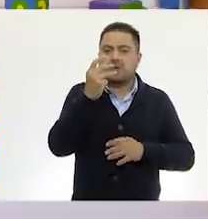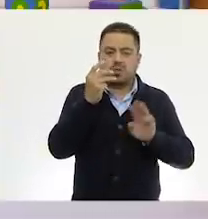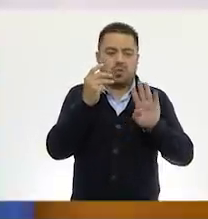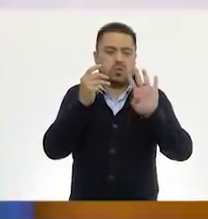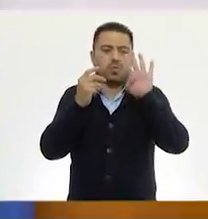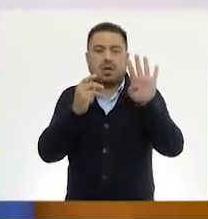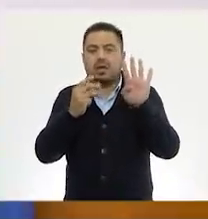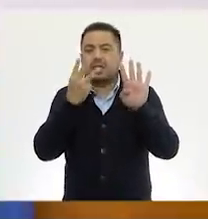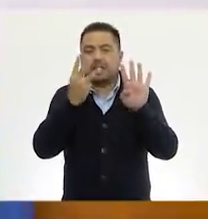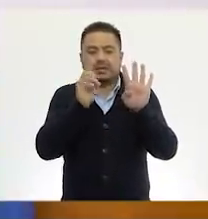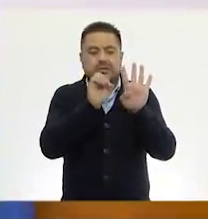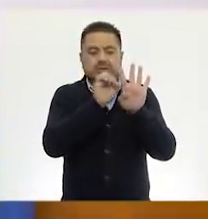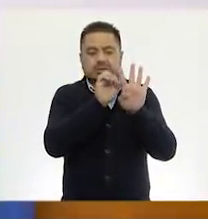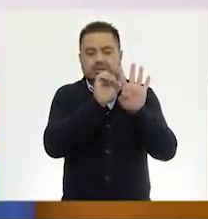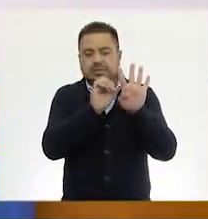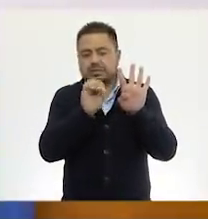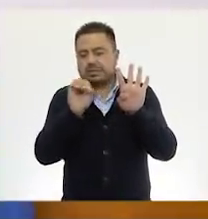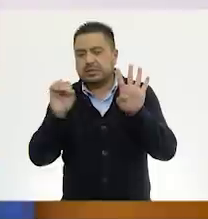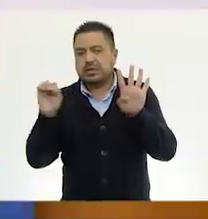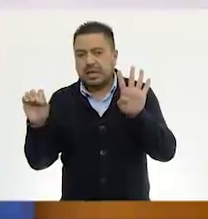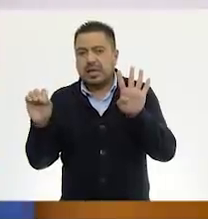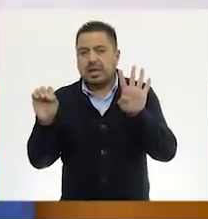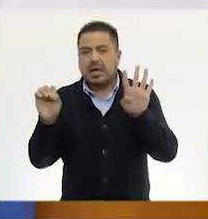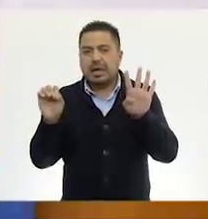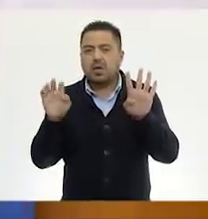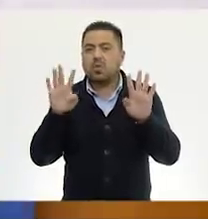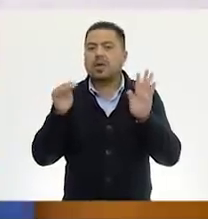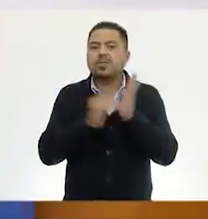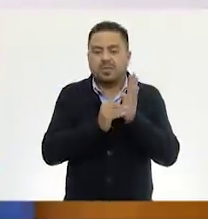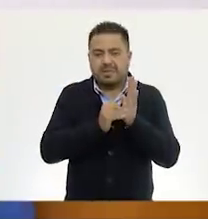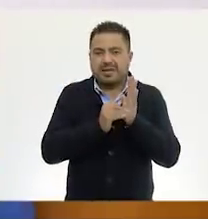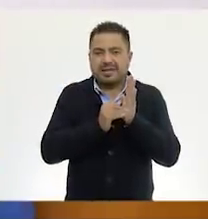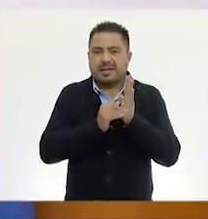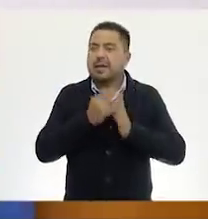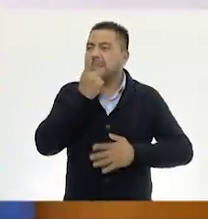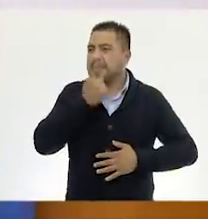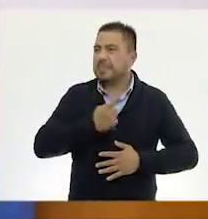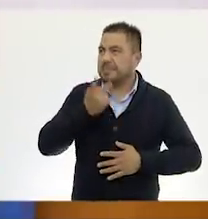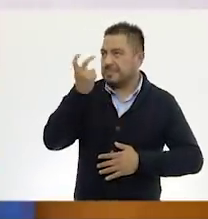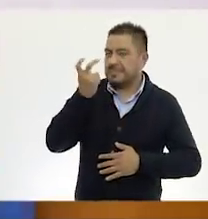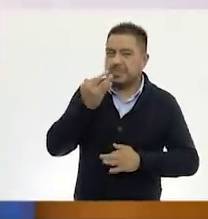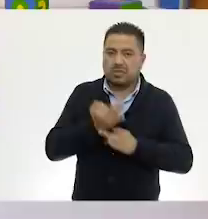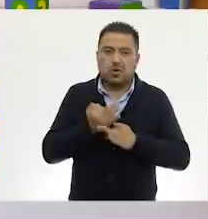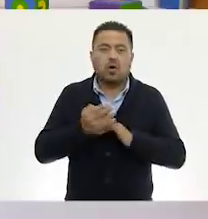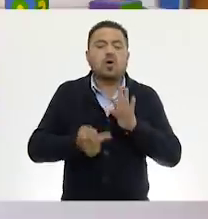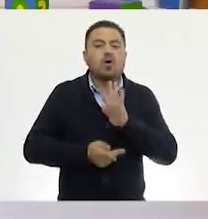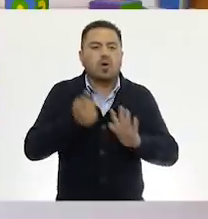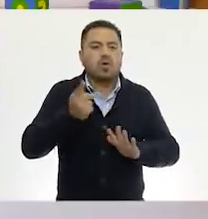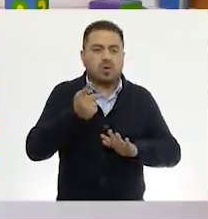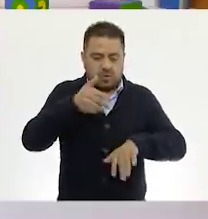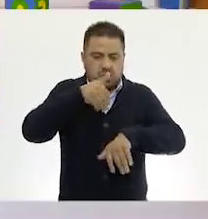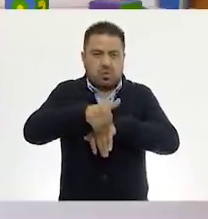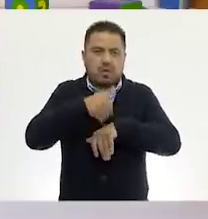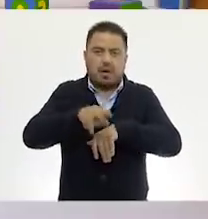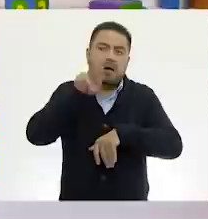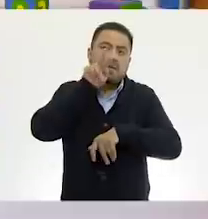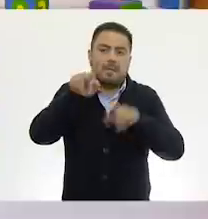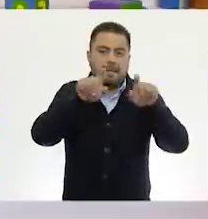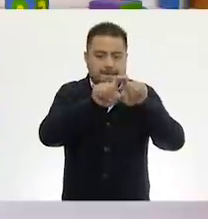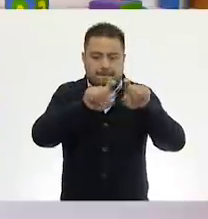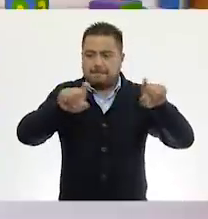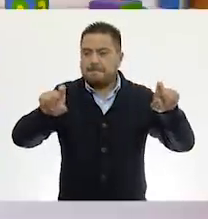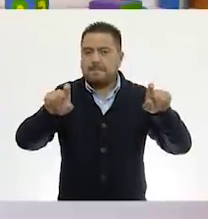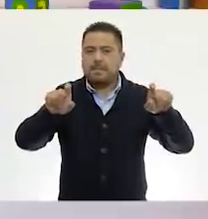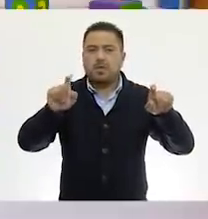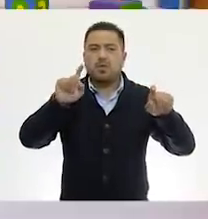dígitos de cero. 4,000. 4. Exacto. Es lo que nos está diciendo. Muy bien. Vamos a volver a ver nuestro número. Ok. Y nuestro